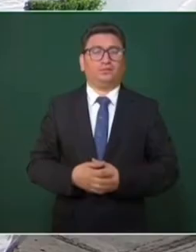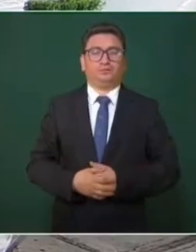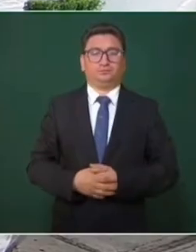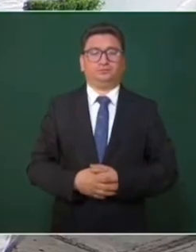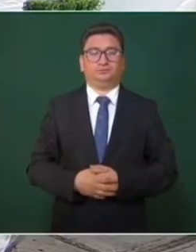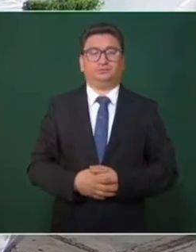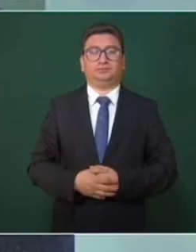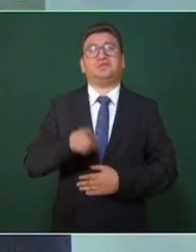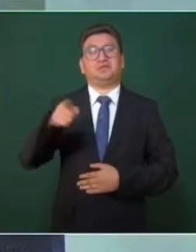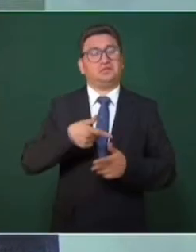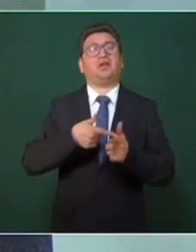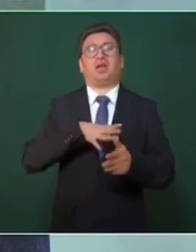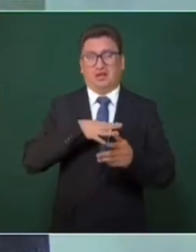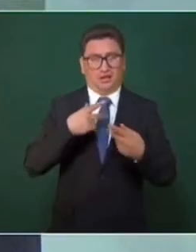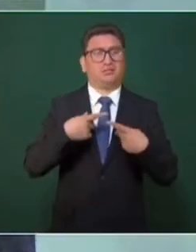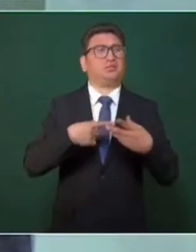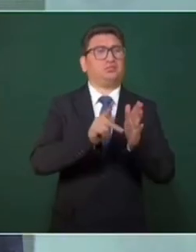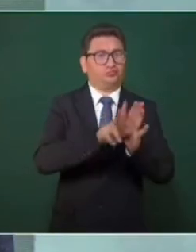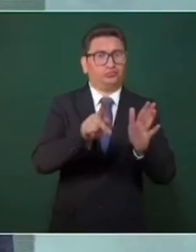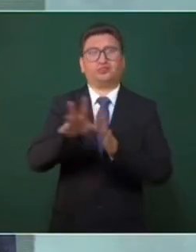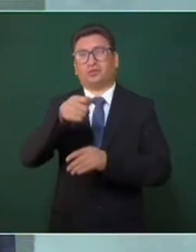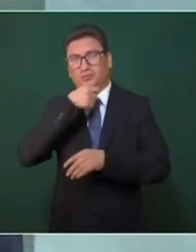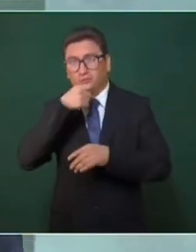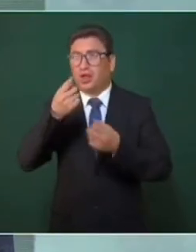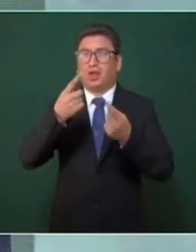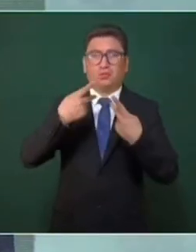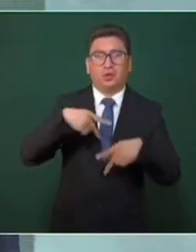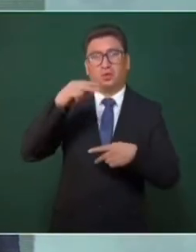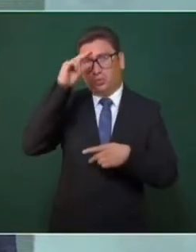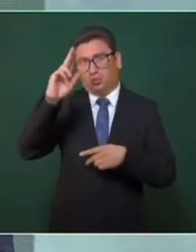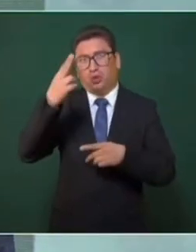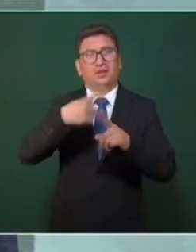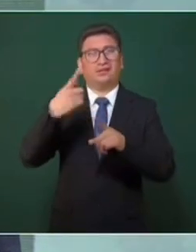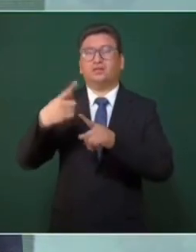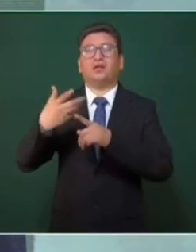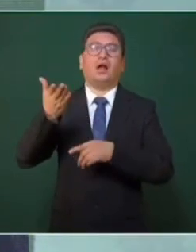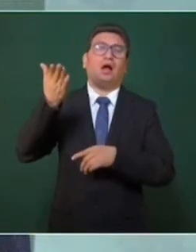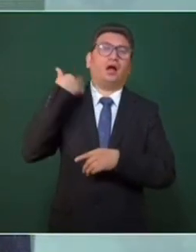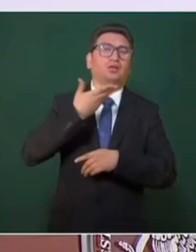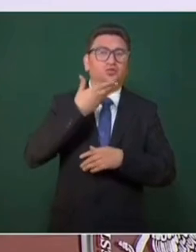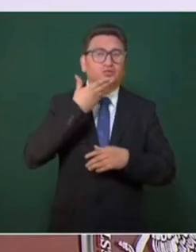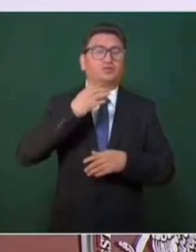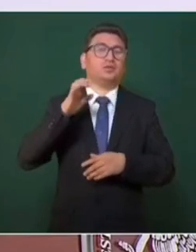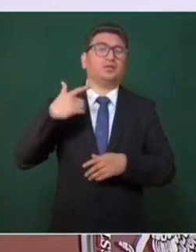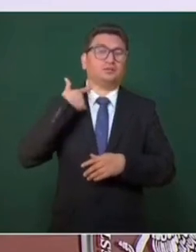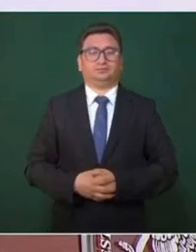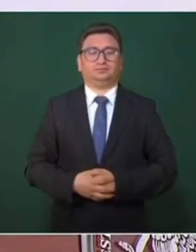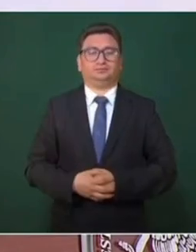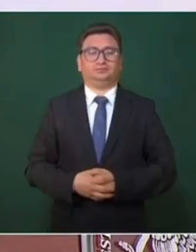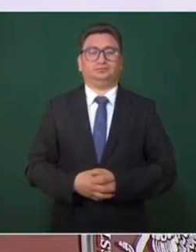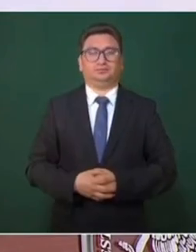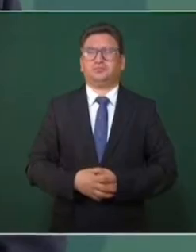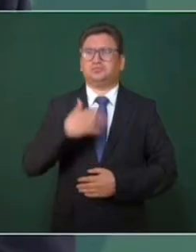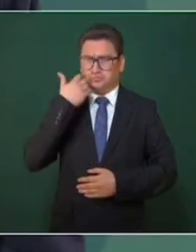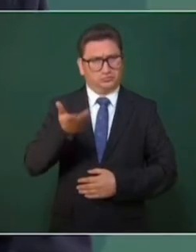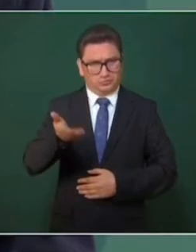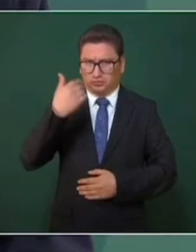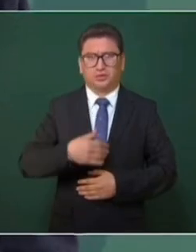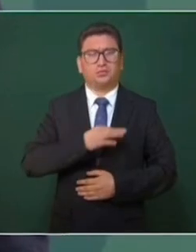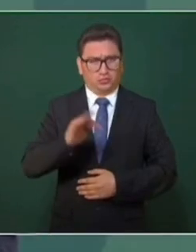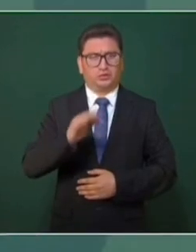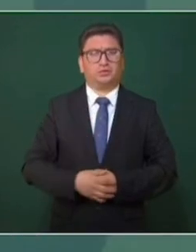Y ahí están medios y periodistas, intelectuales, al servicio del antiguo régimen, todos. Y adelante con